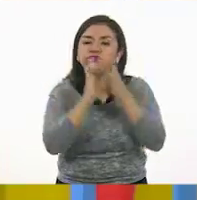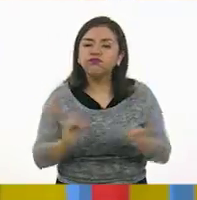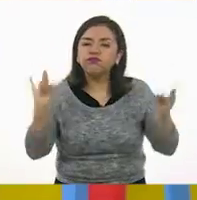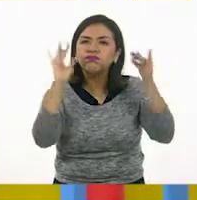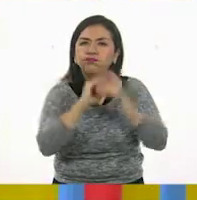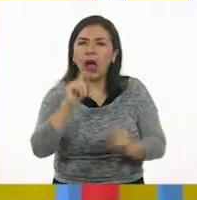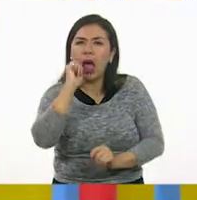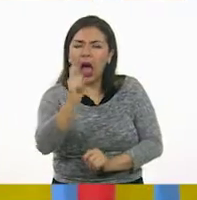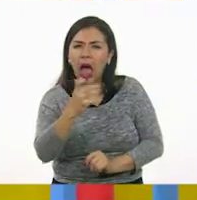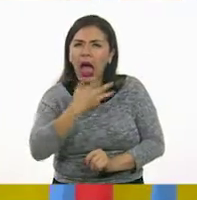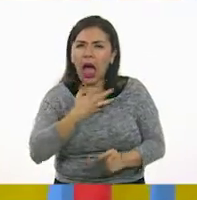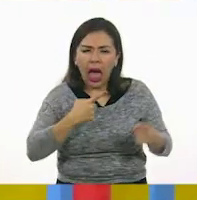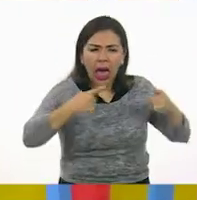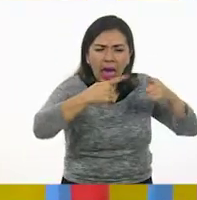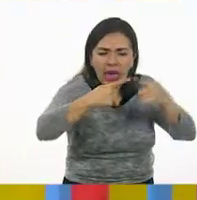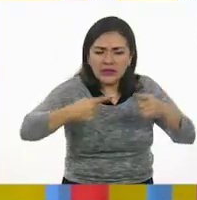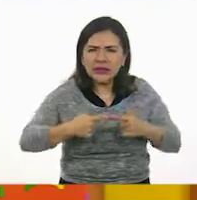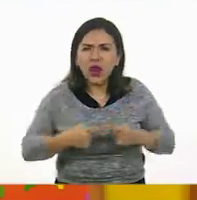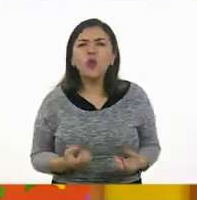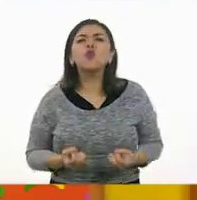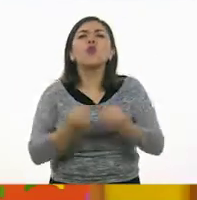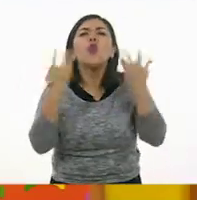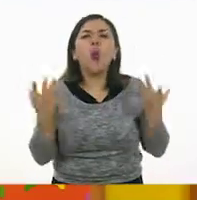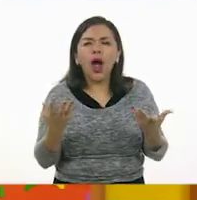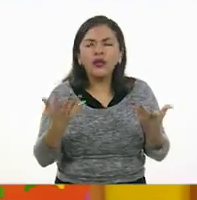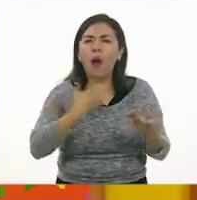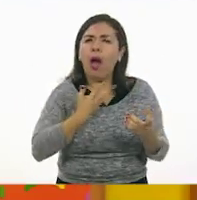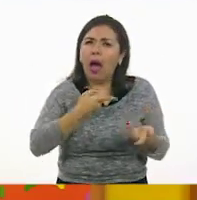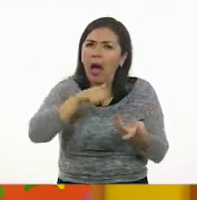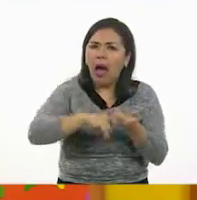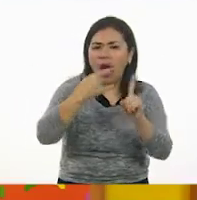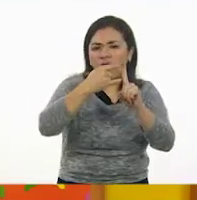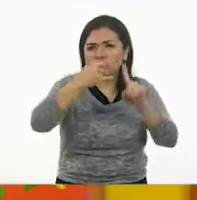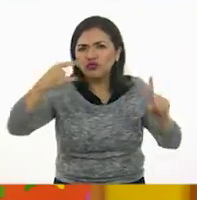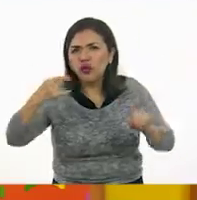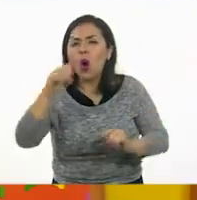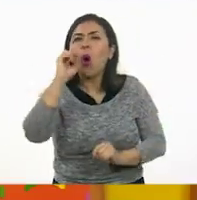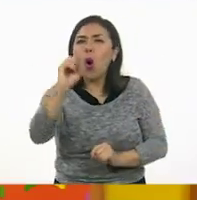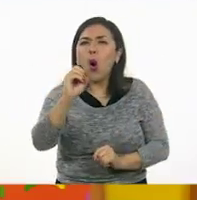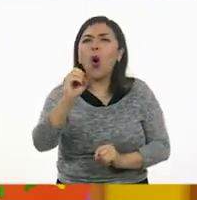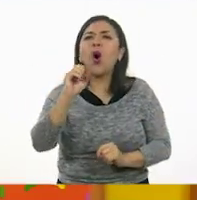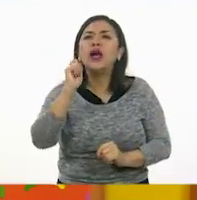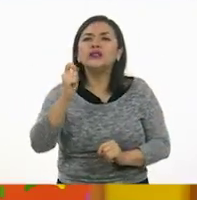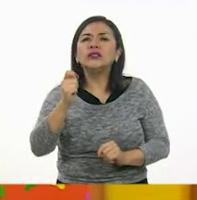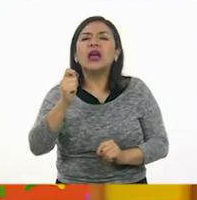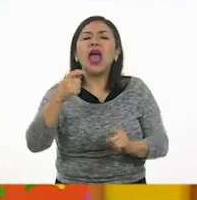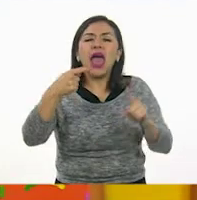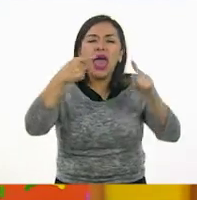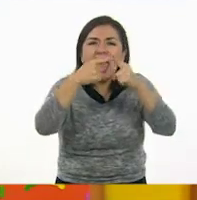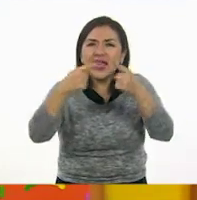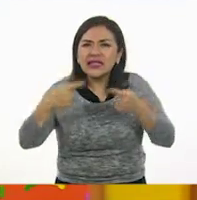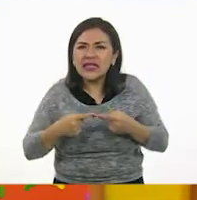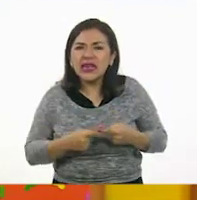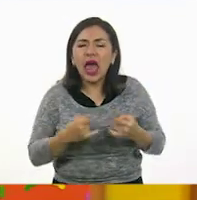¡Ah! Si tiene tantos vértices es un prisma rectangular o si tiene tantas aristas va a ser otro